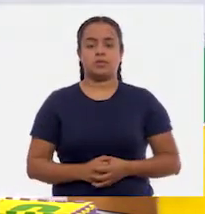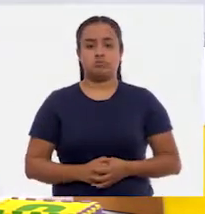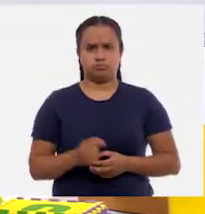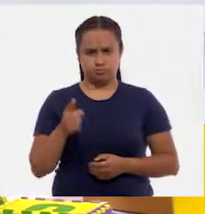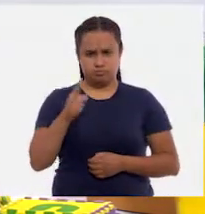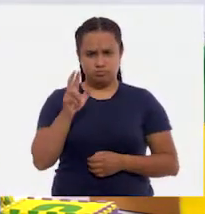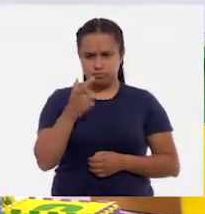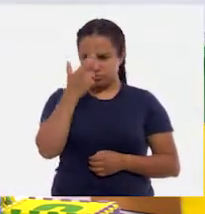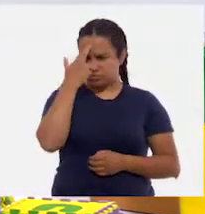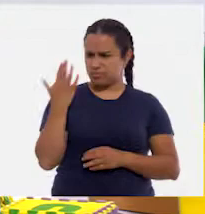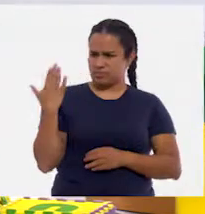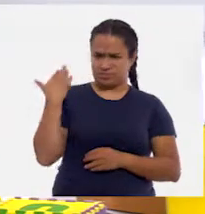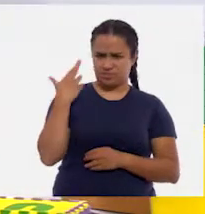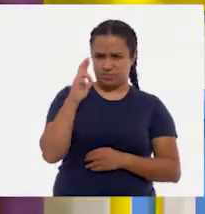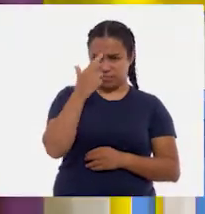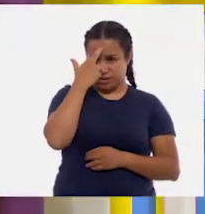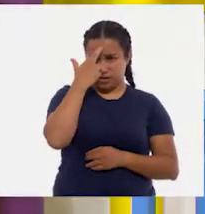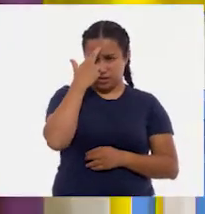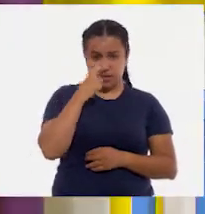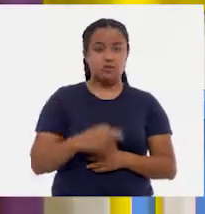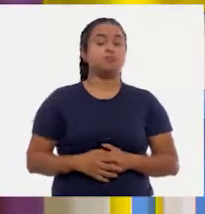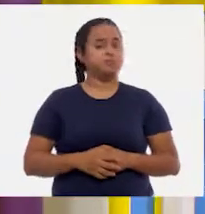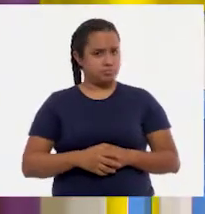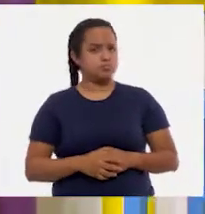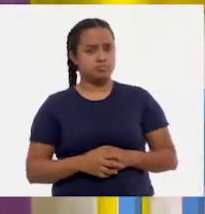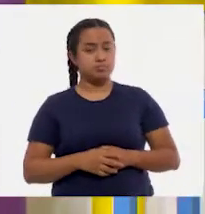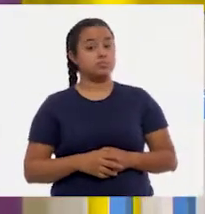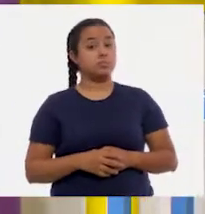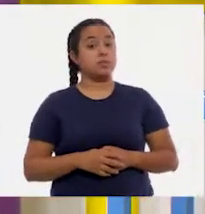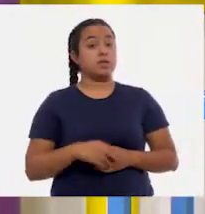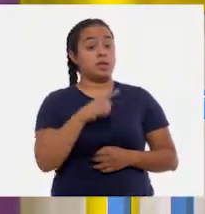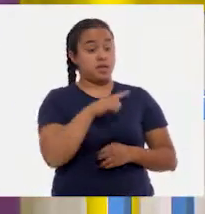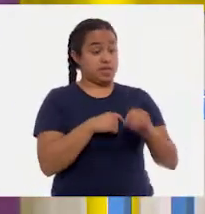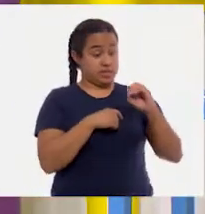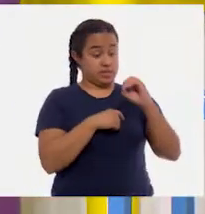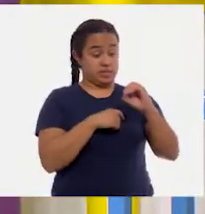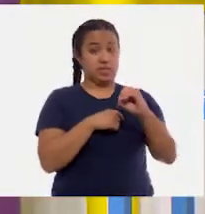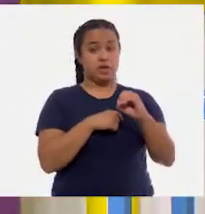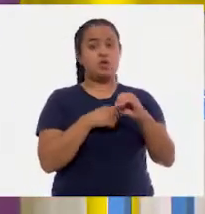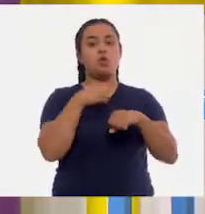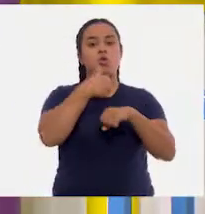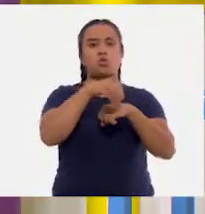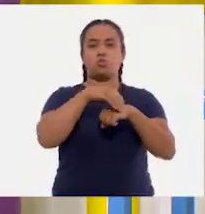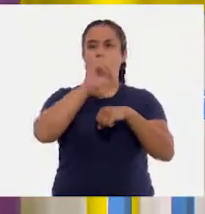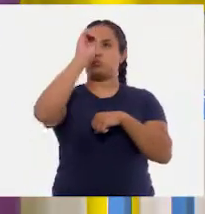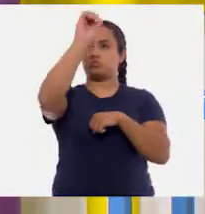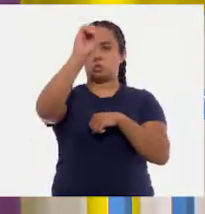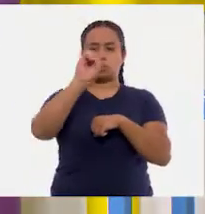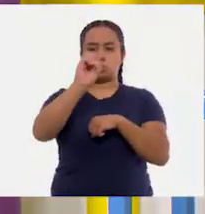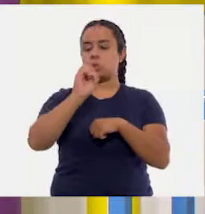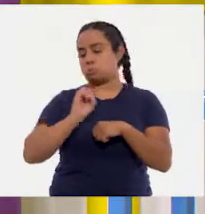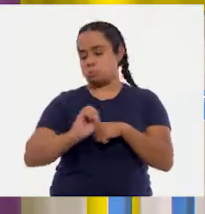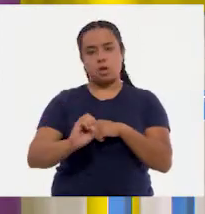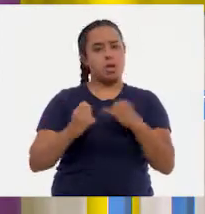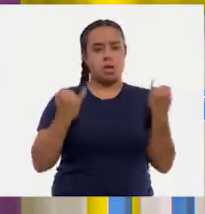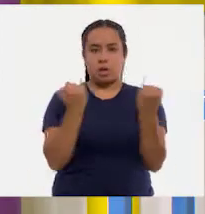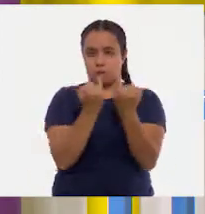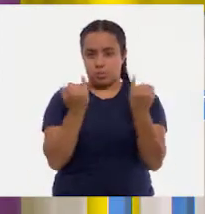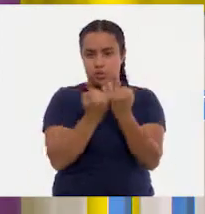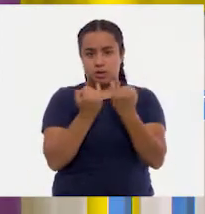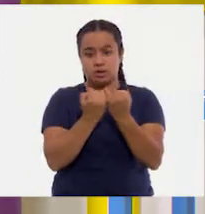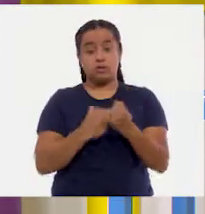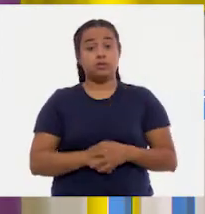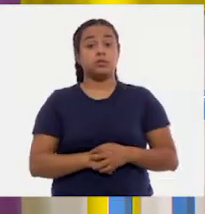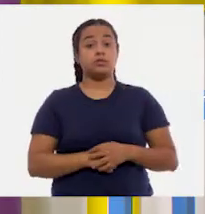¿recuerdas qué hicimos hace rato? Sí, dijimos que cuando hay un cero, los números se quedan prácticamente igual. Muy bien. Entonces,